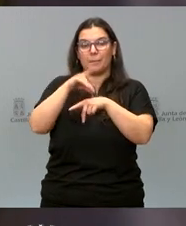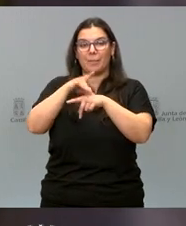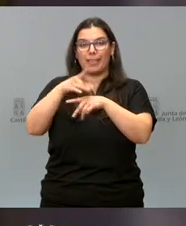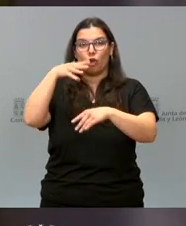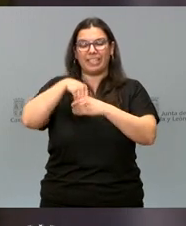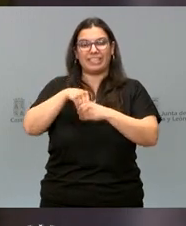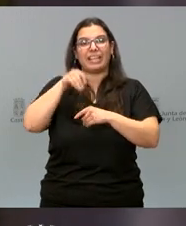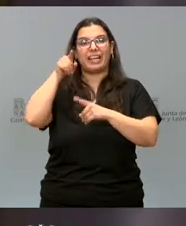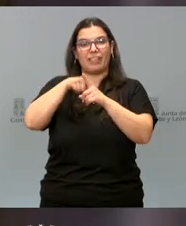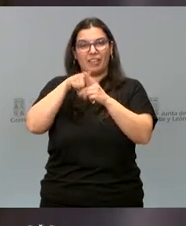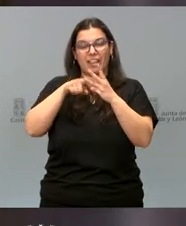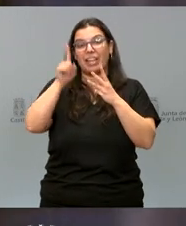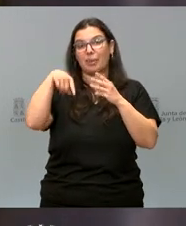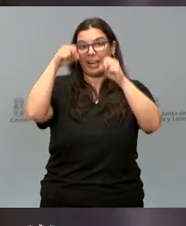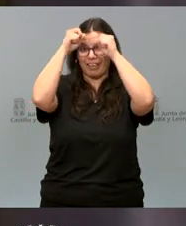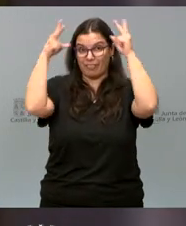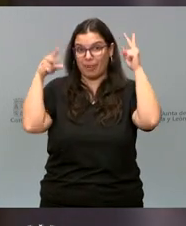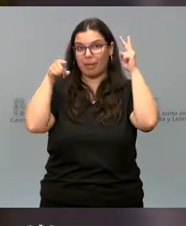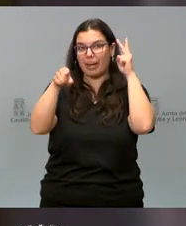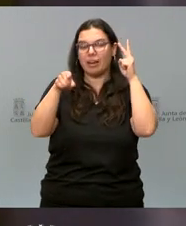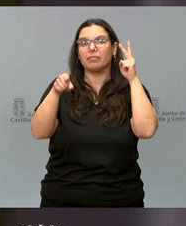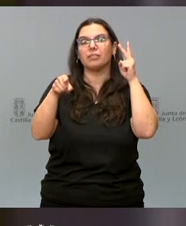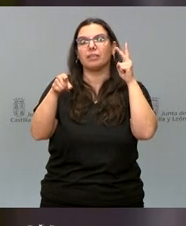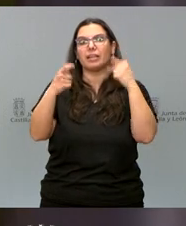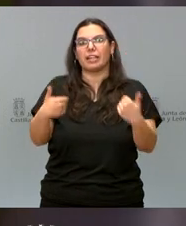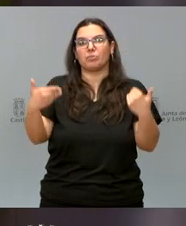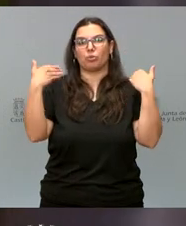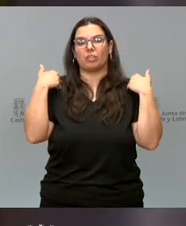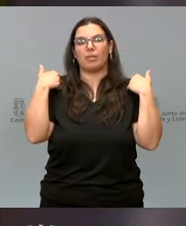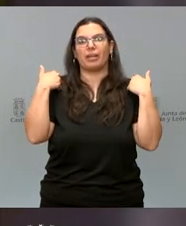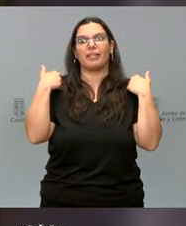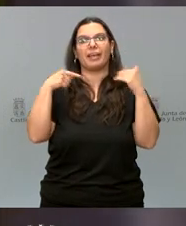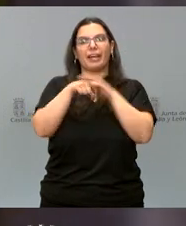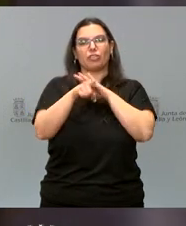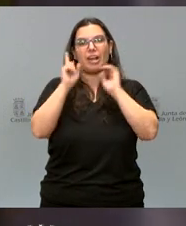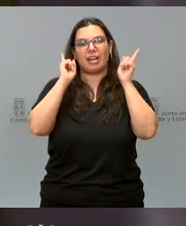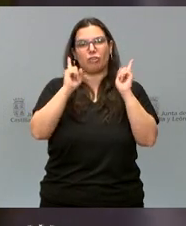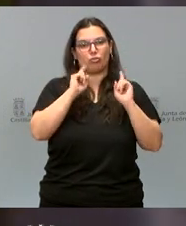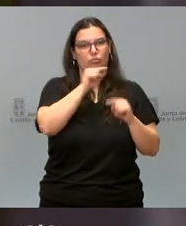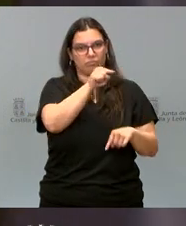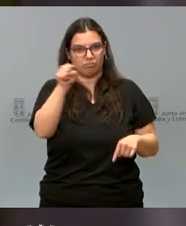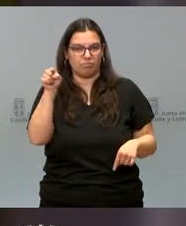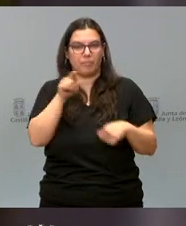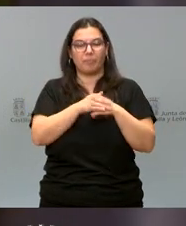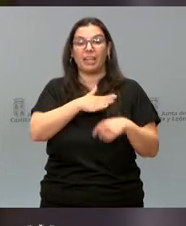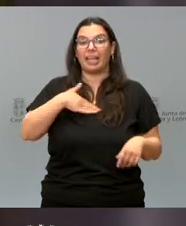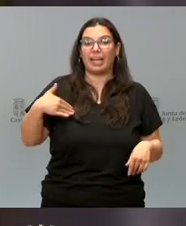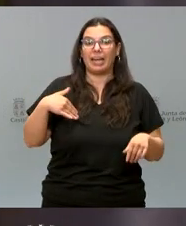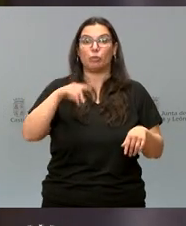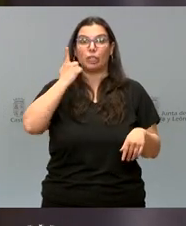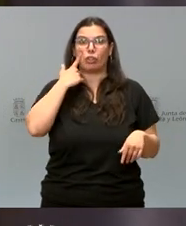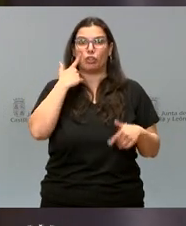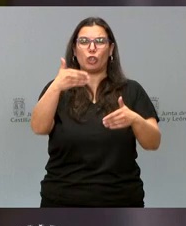enfermera que sea quien gestione los casos de estas características. Queremos acelerar los